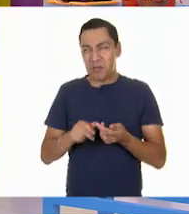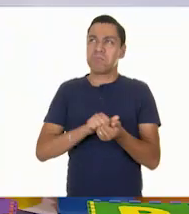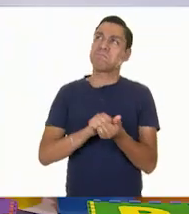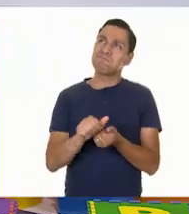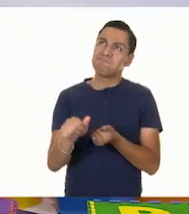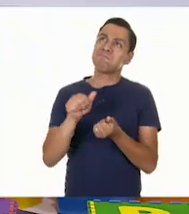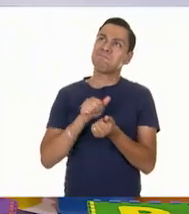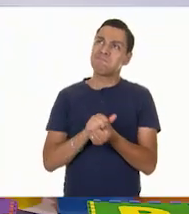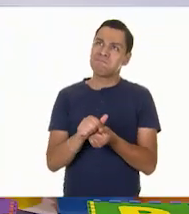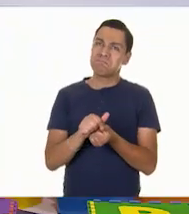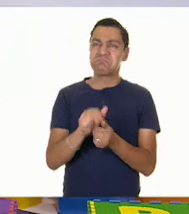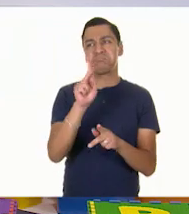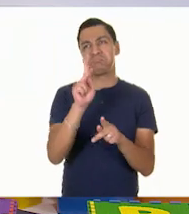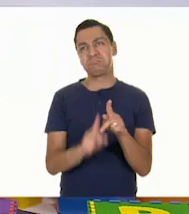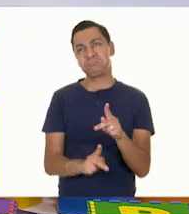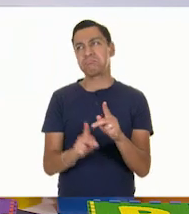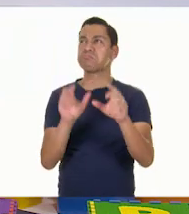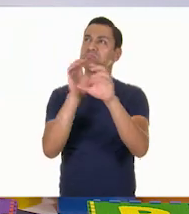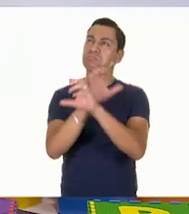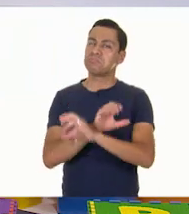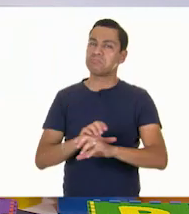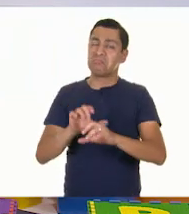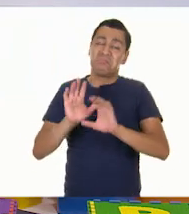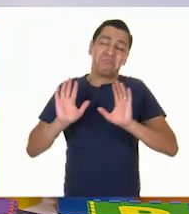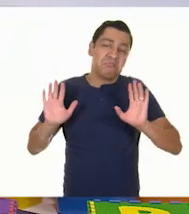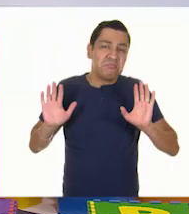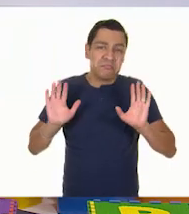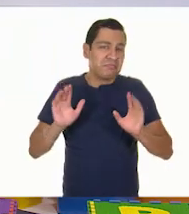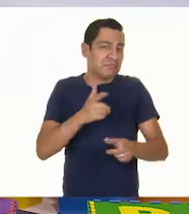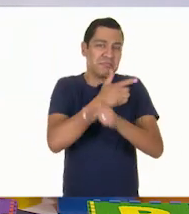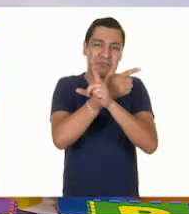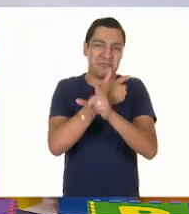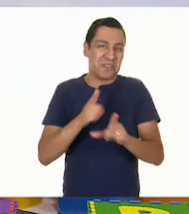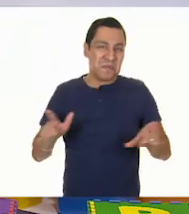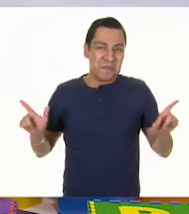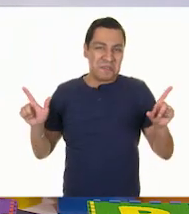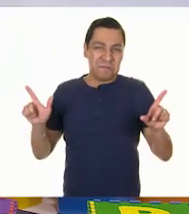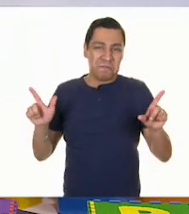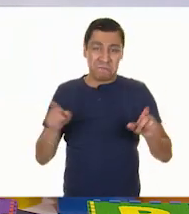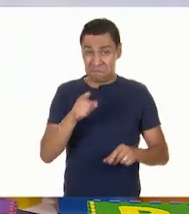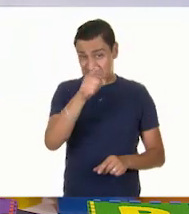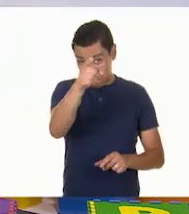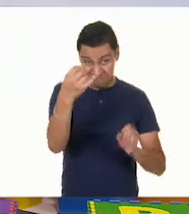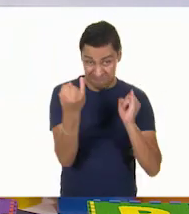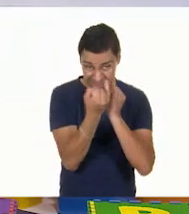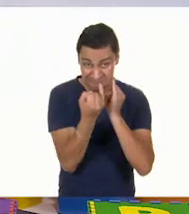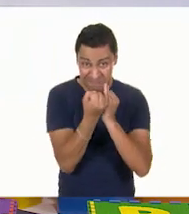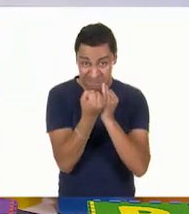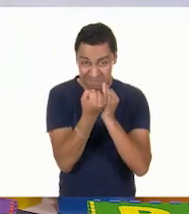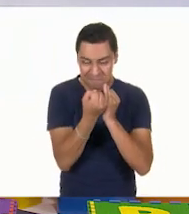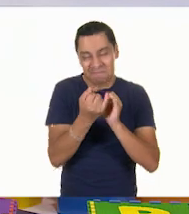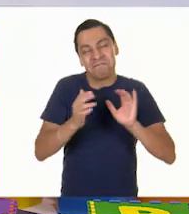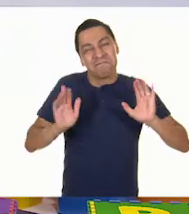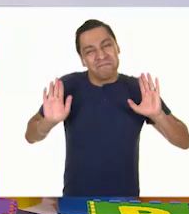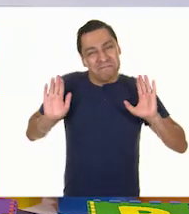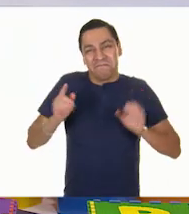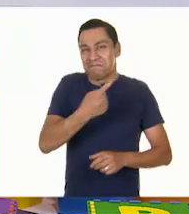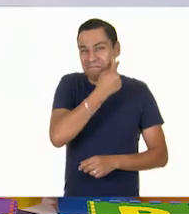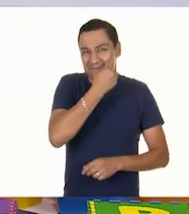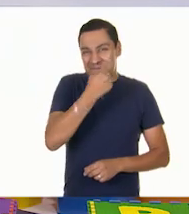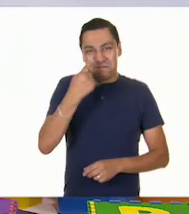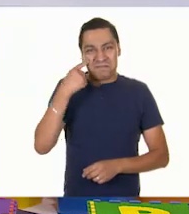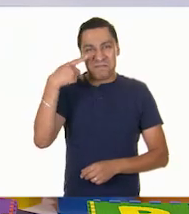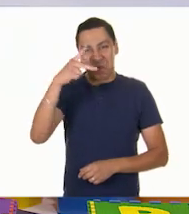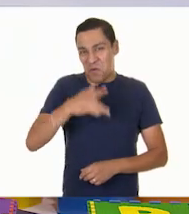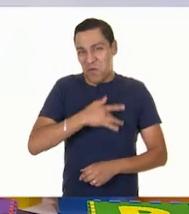Y seguramente las niñas y niños que practican alguna actividad también tienen un lugar en específico. Precisamente, Pepe, la clase del día de hoy